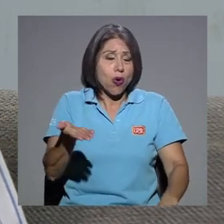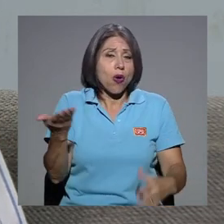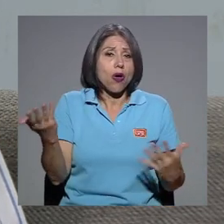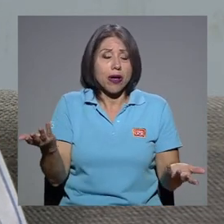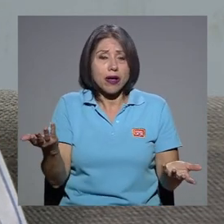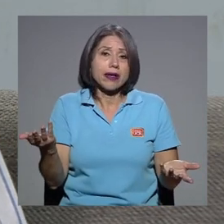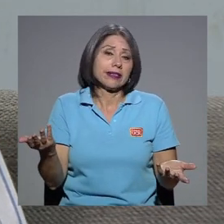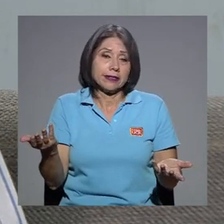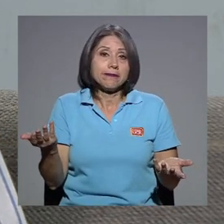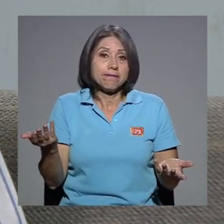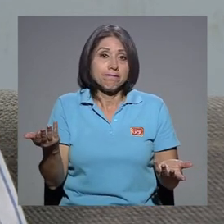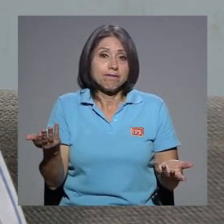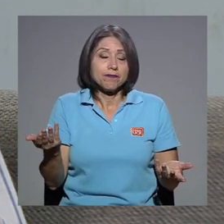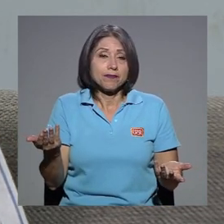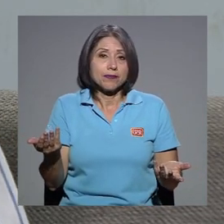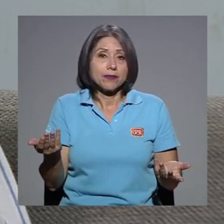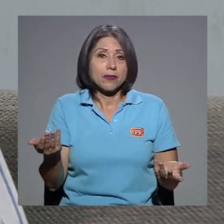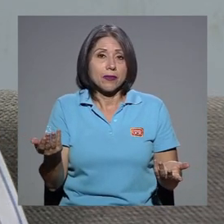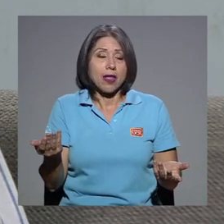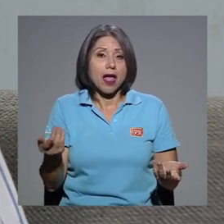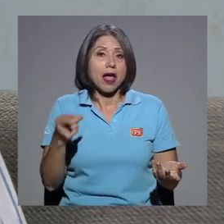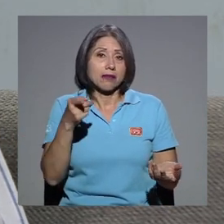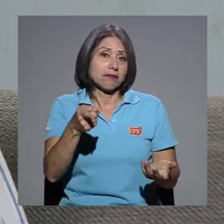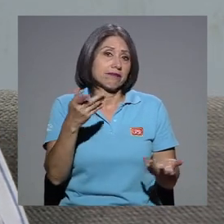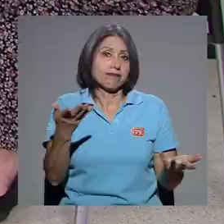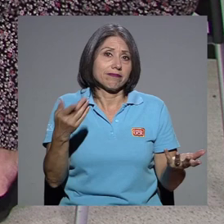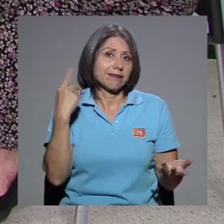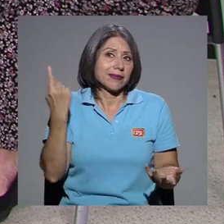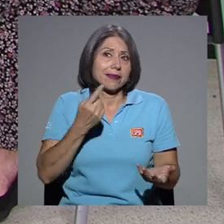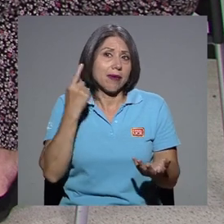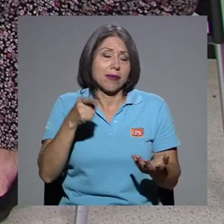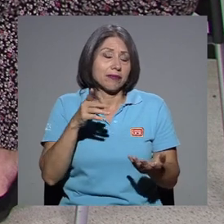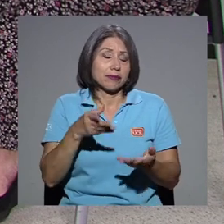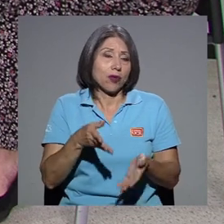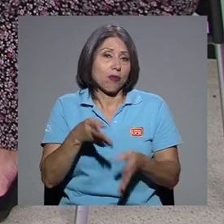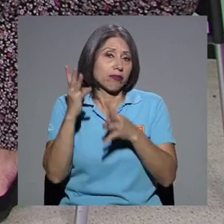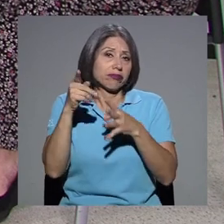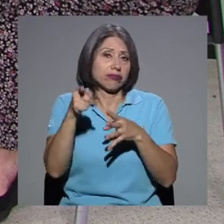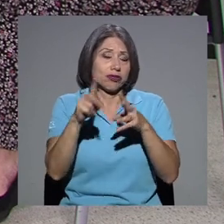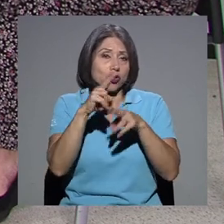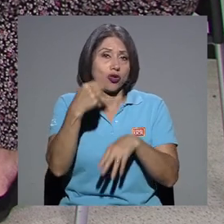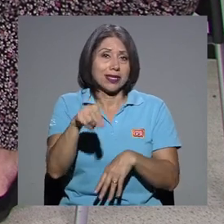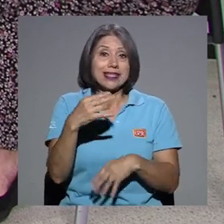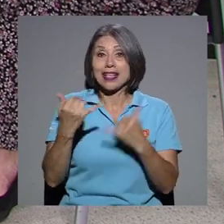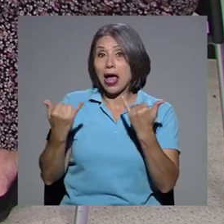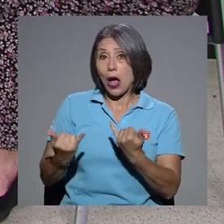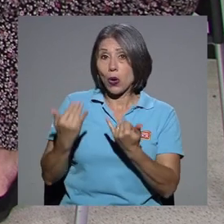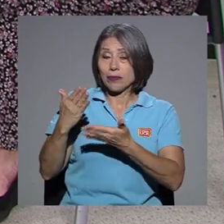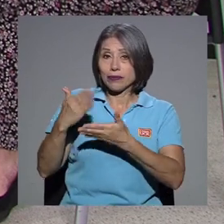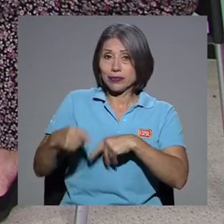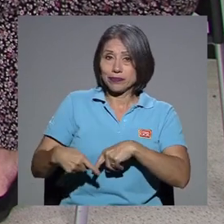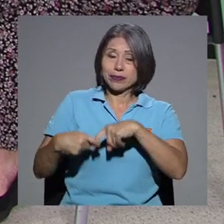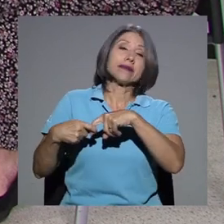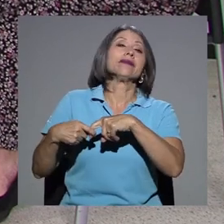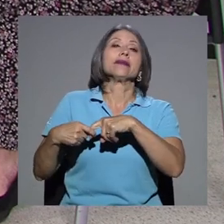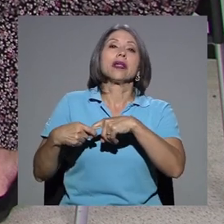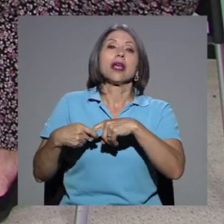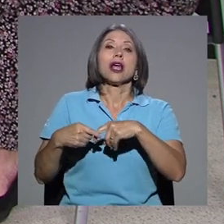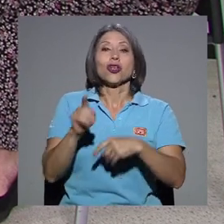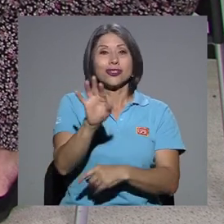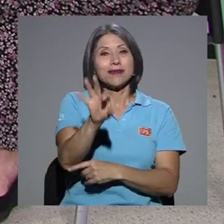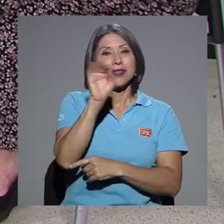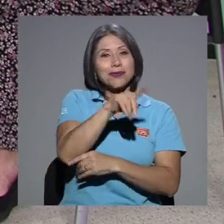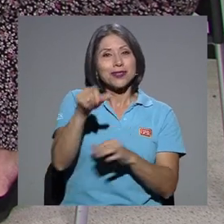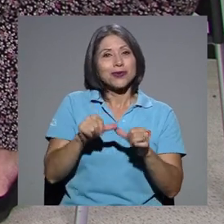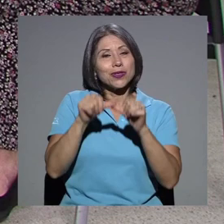pasar las noticias del virus. Ok, bueno, vamos a hacer una pausa de momento en nuestra conversación. Los invitamos a que